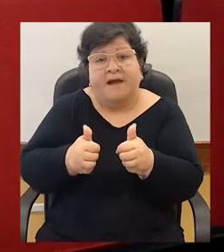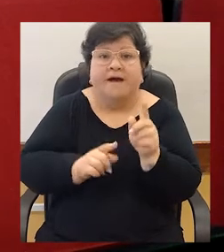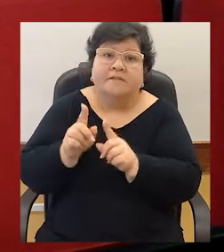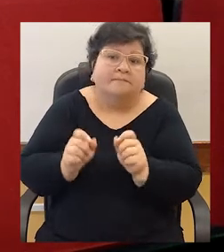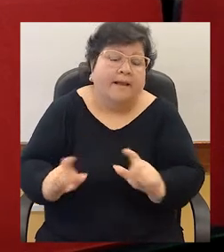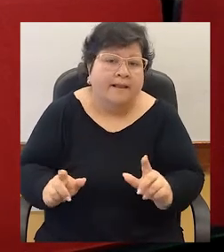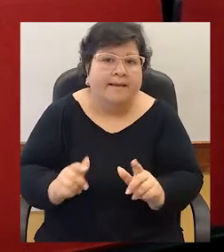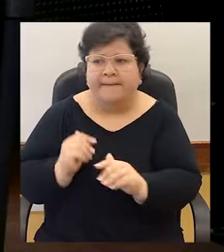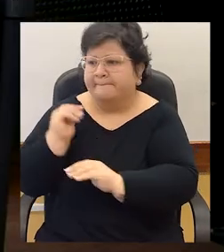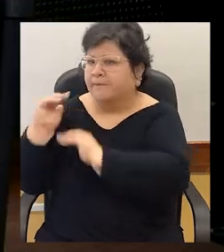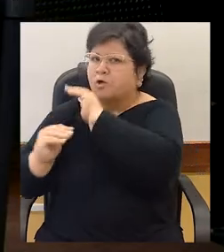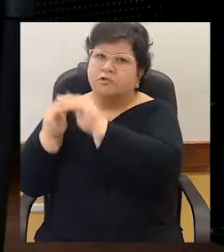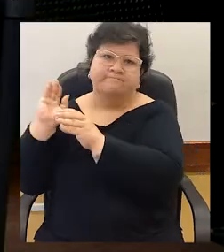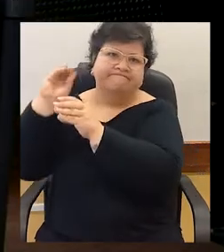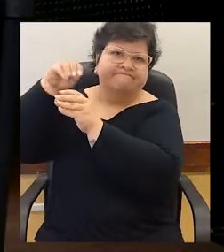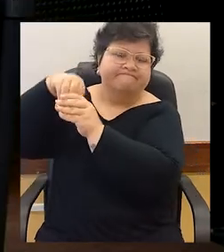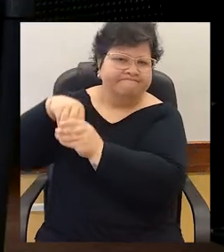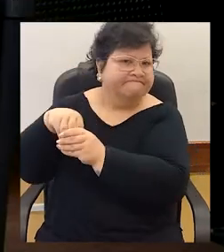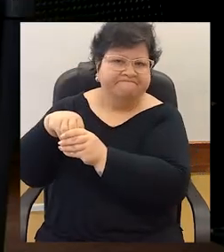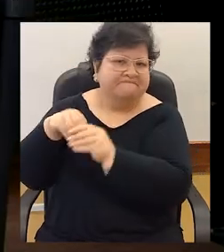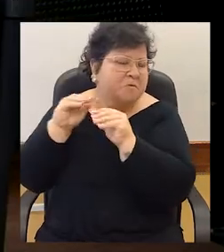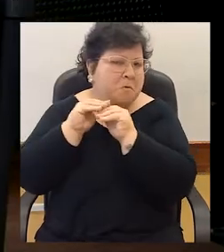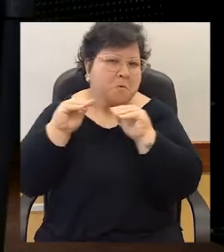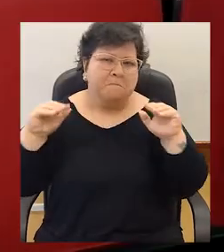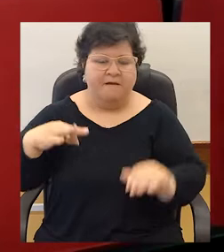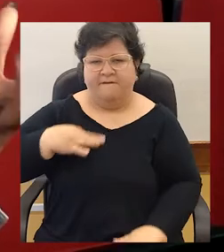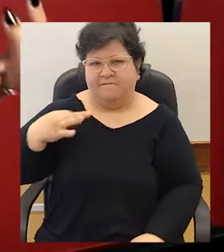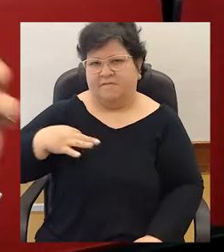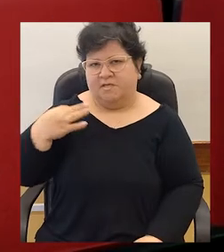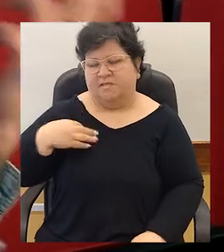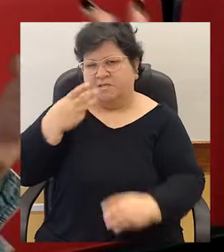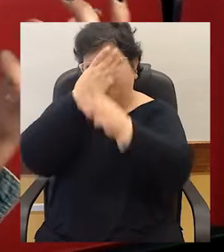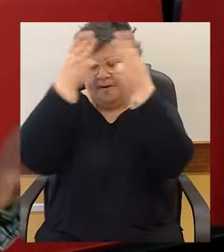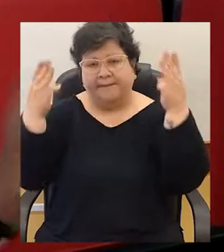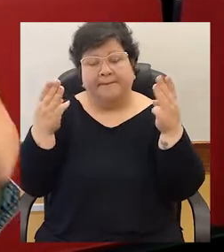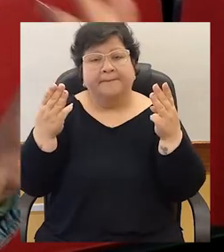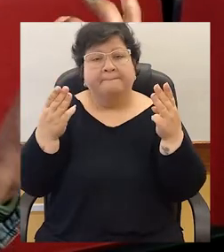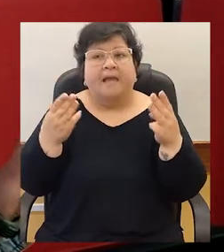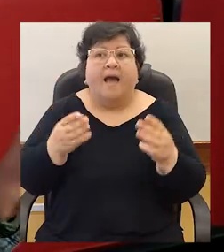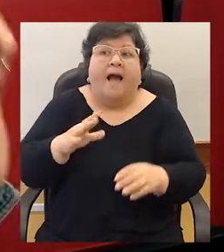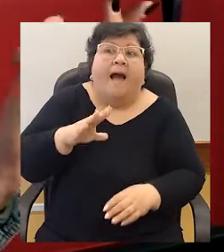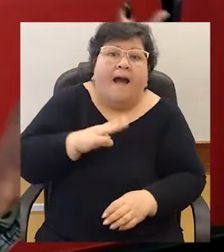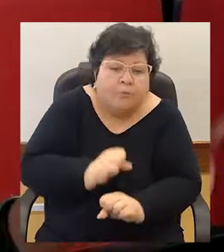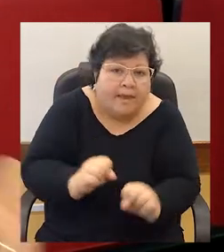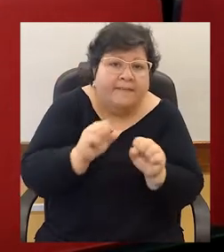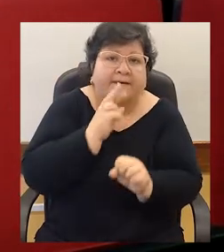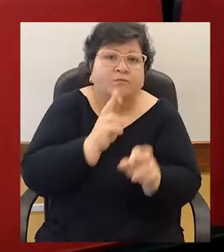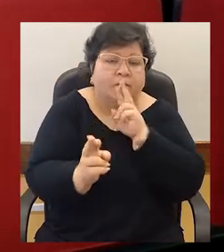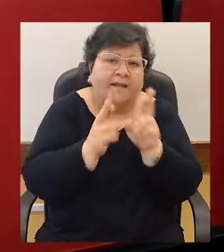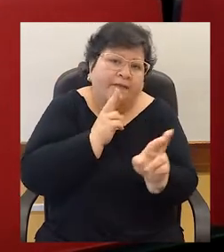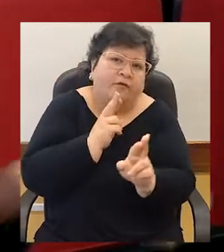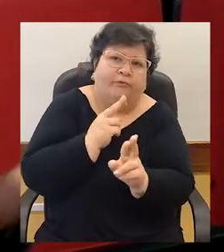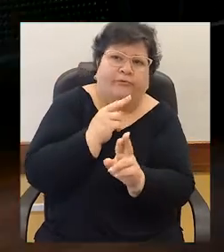proceso normal de la vida de todos. Si bien puede haber un resultado desfavorable en ese riesgo, también